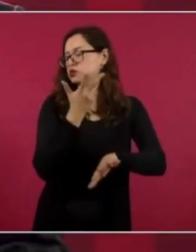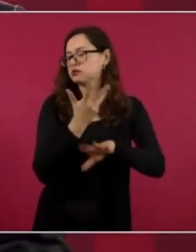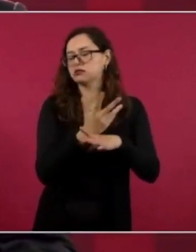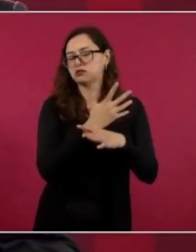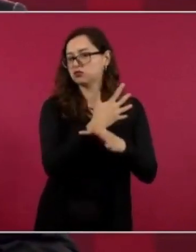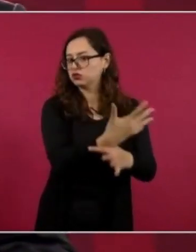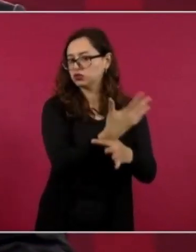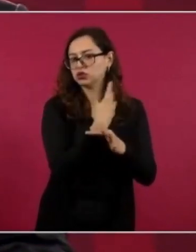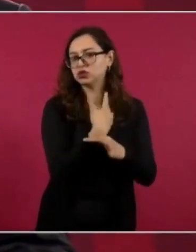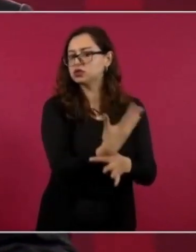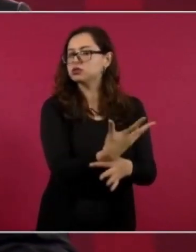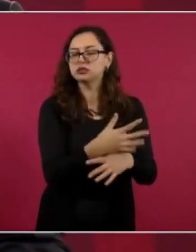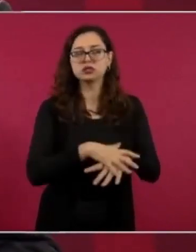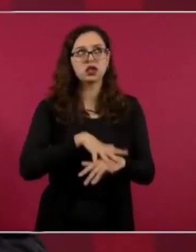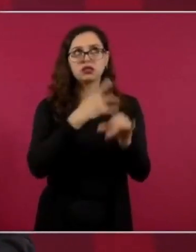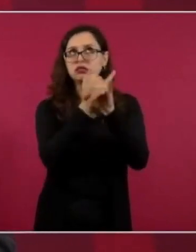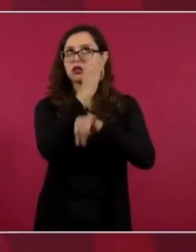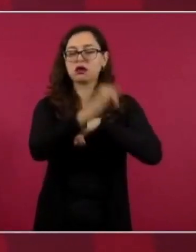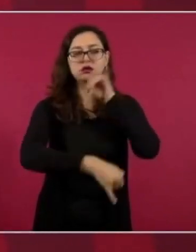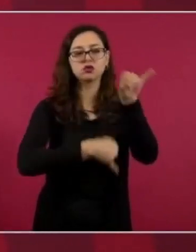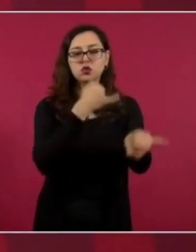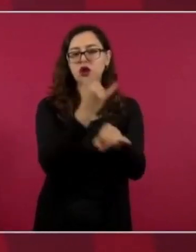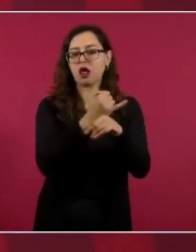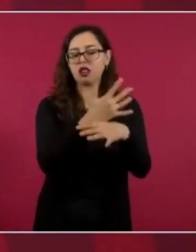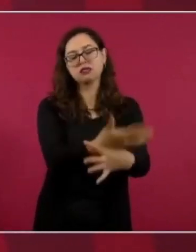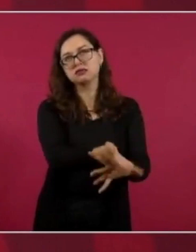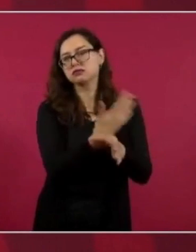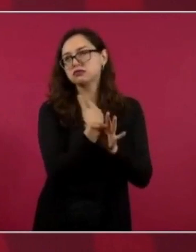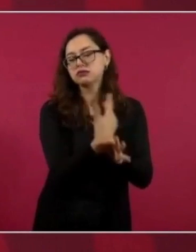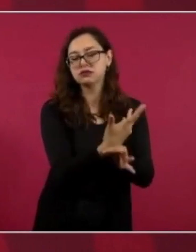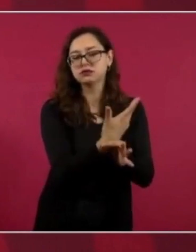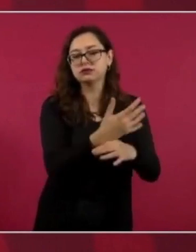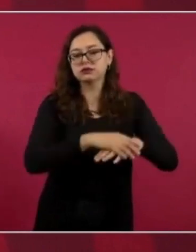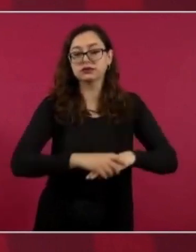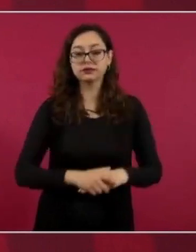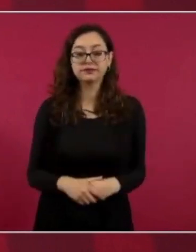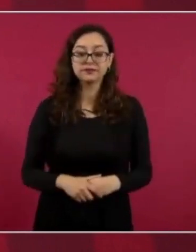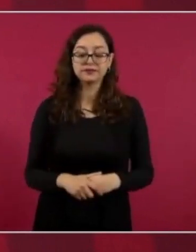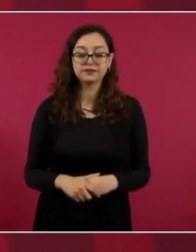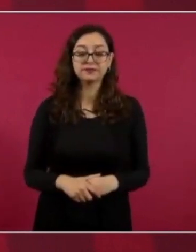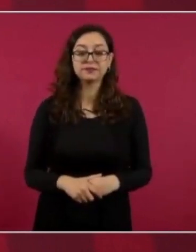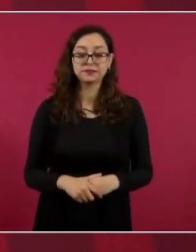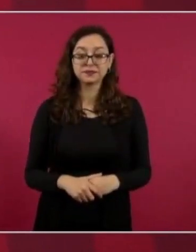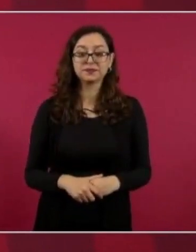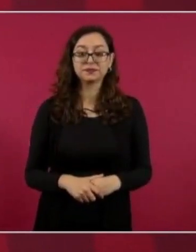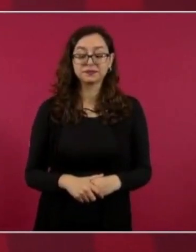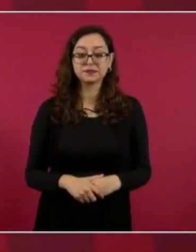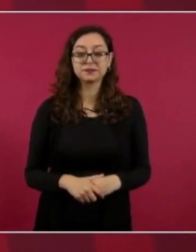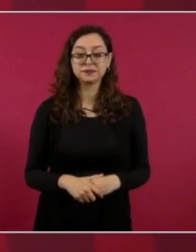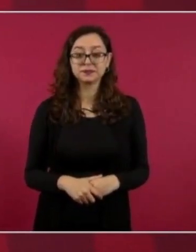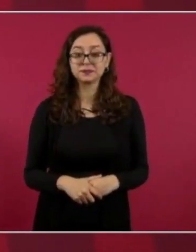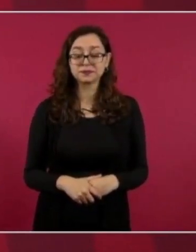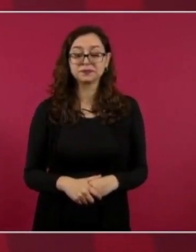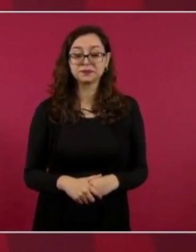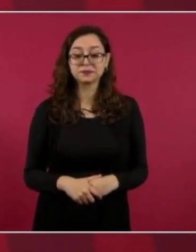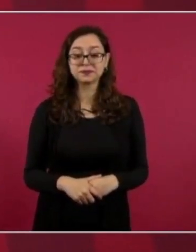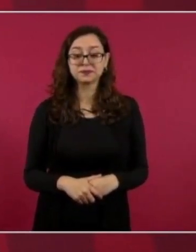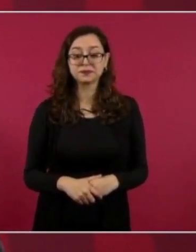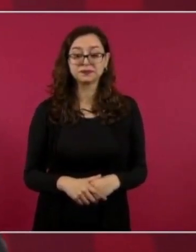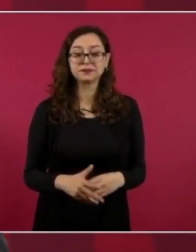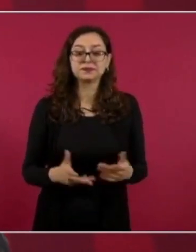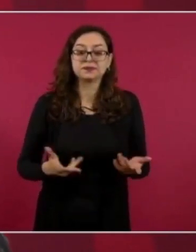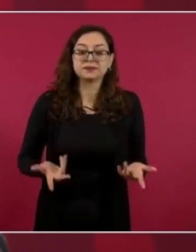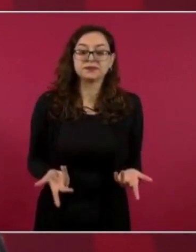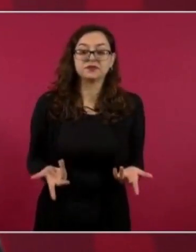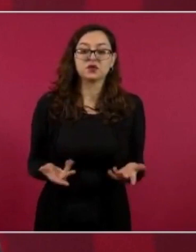internacionales son las